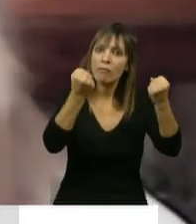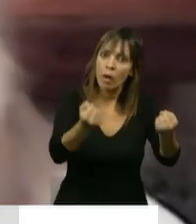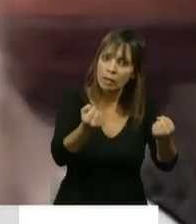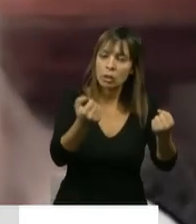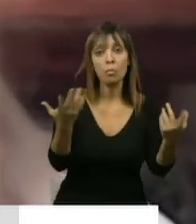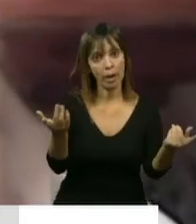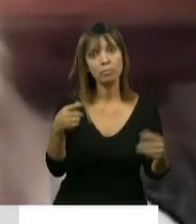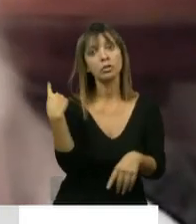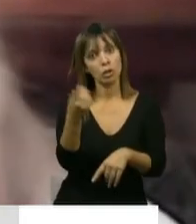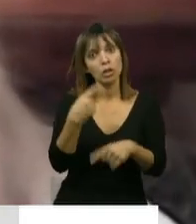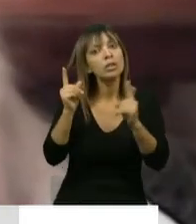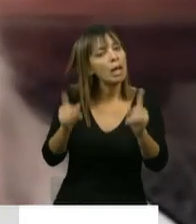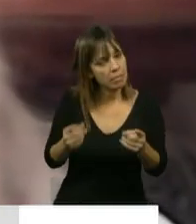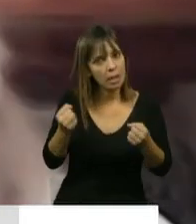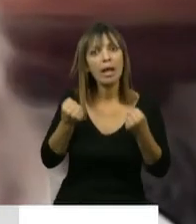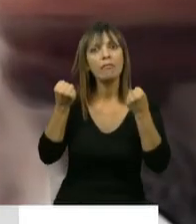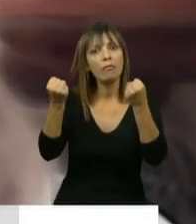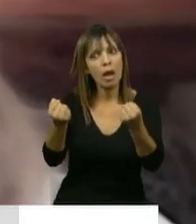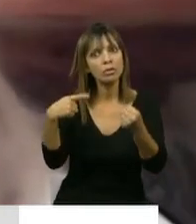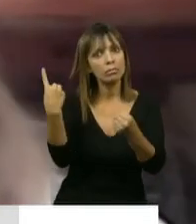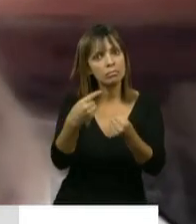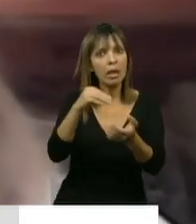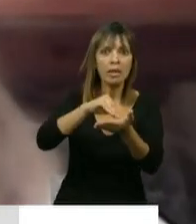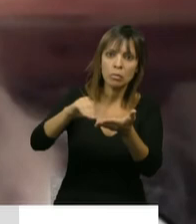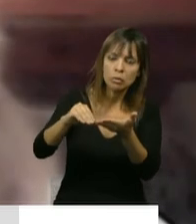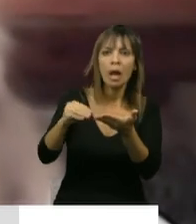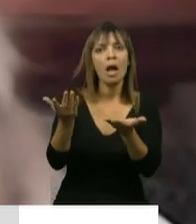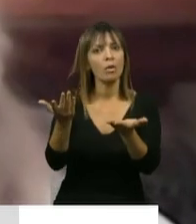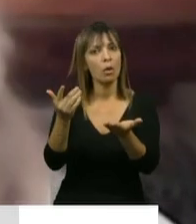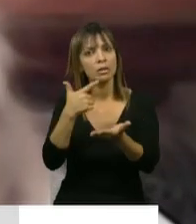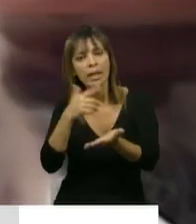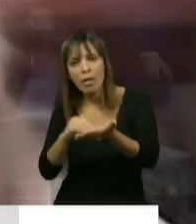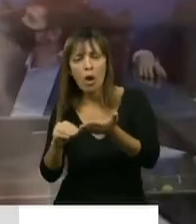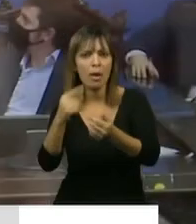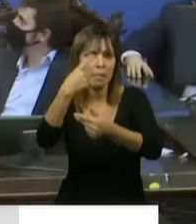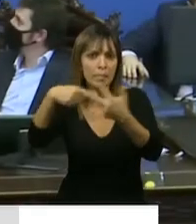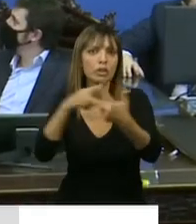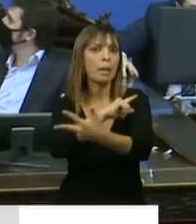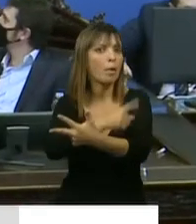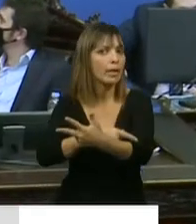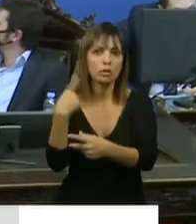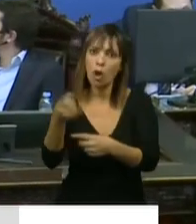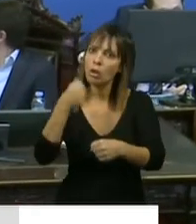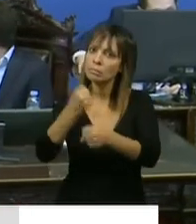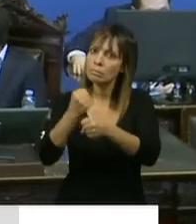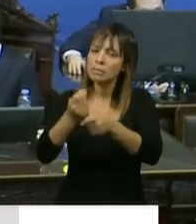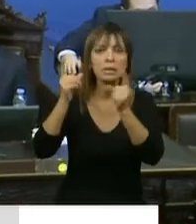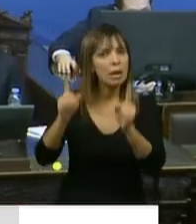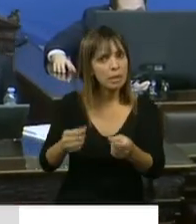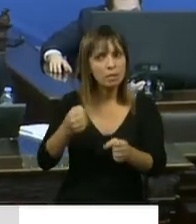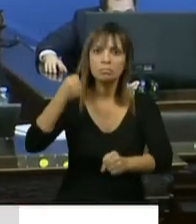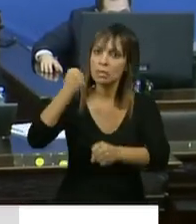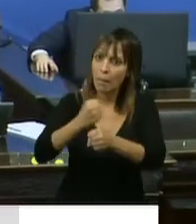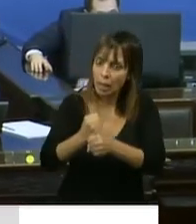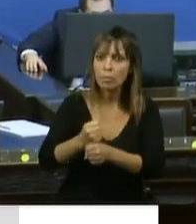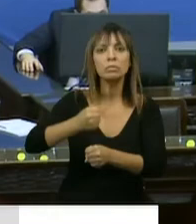Propongo entonces que hagamos lo propio desde los poderes del Estado. Trabajemos hasta... Trabajemos, trabajemos